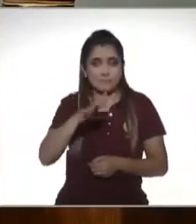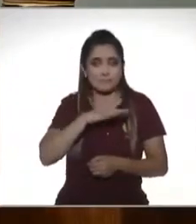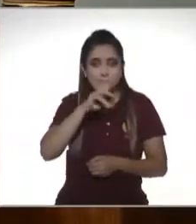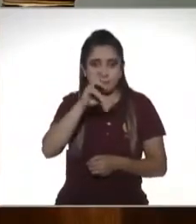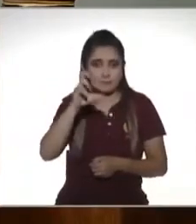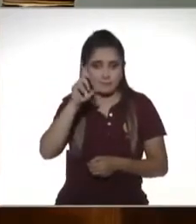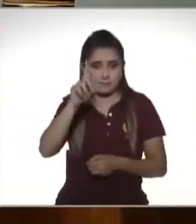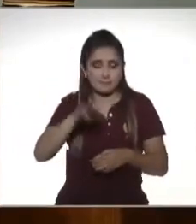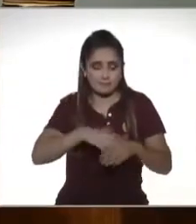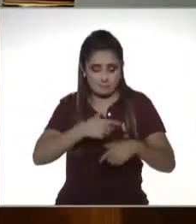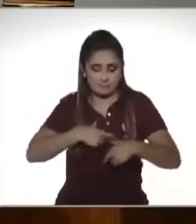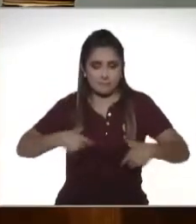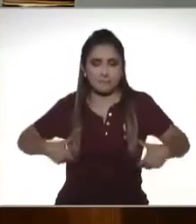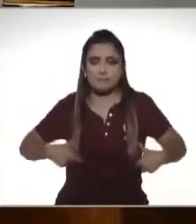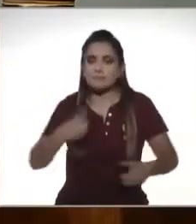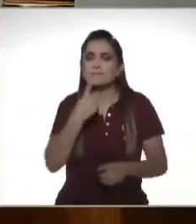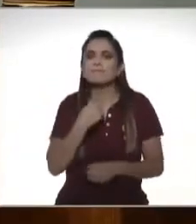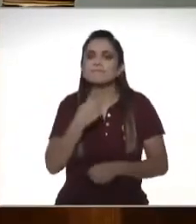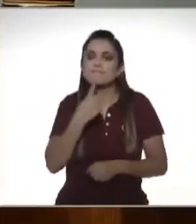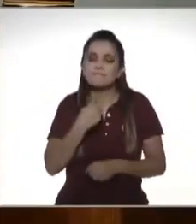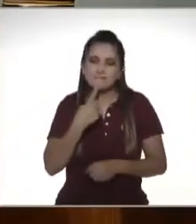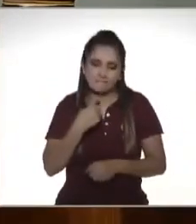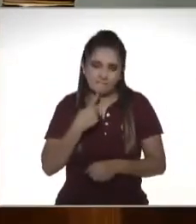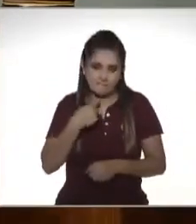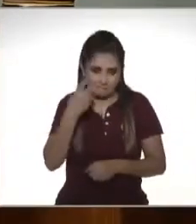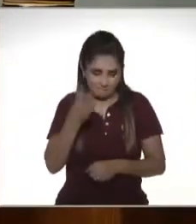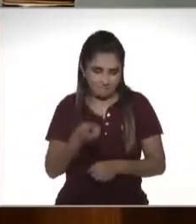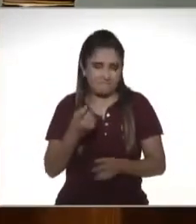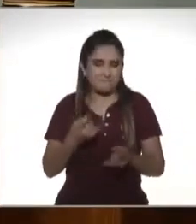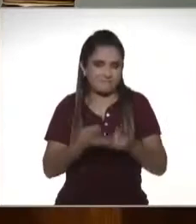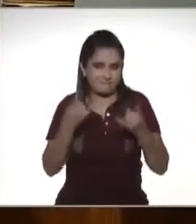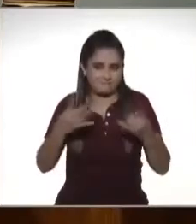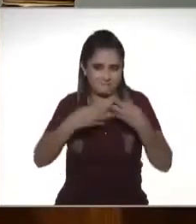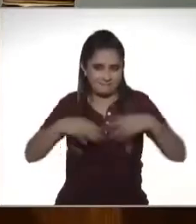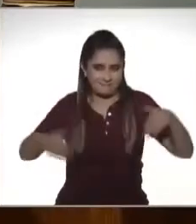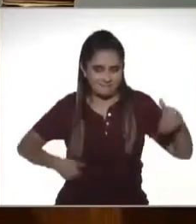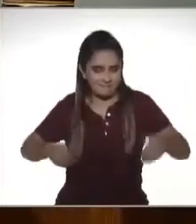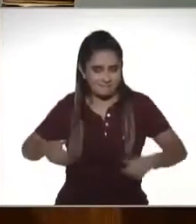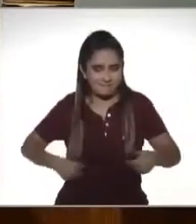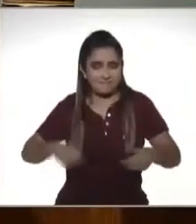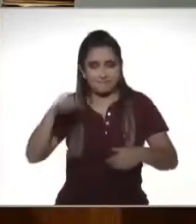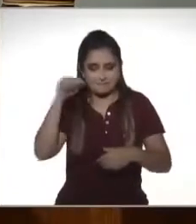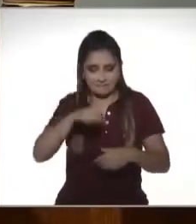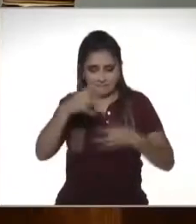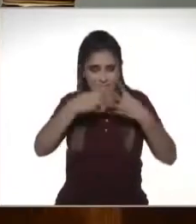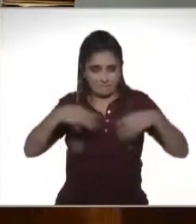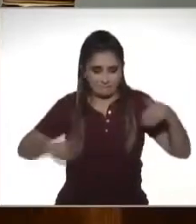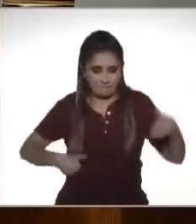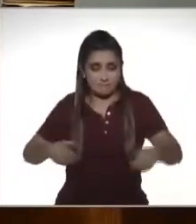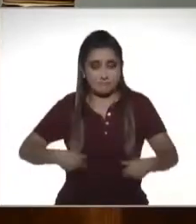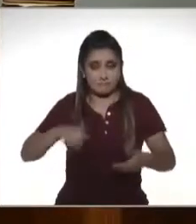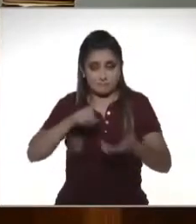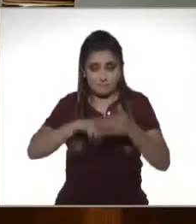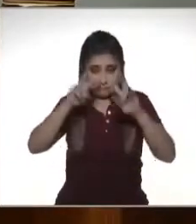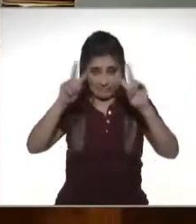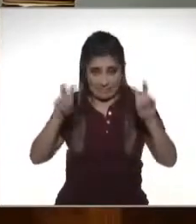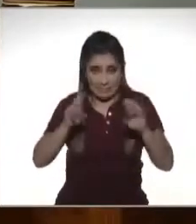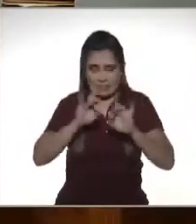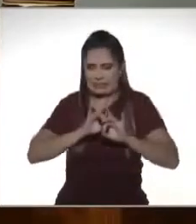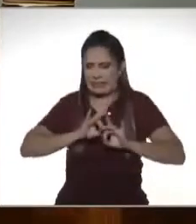bikini rojo es casi el protagonista de esta historia es una obra que se mete con un tema delicadísimo